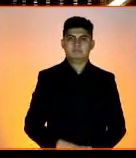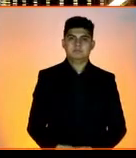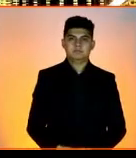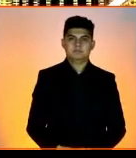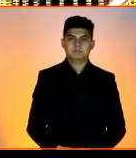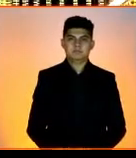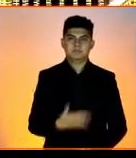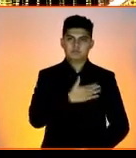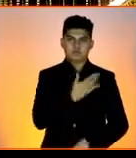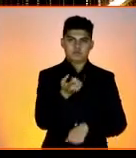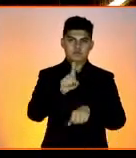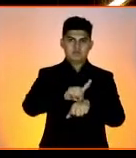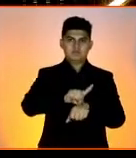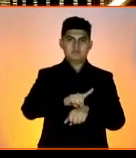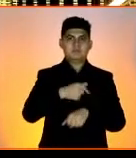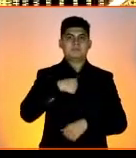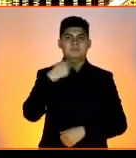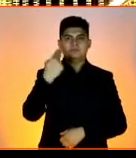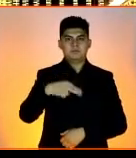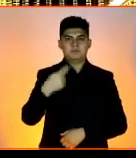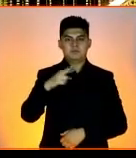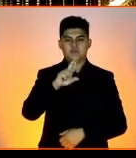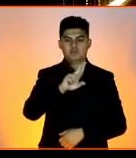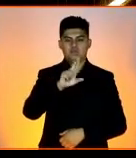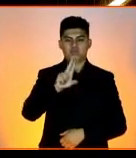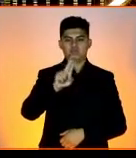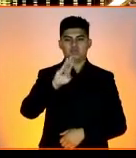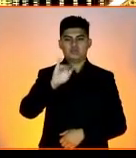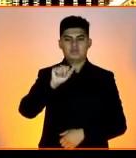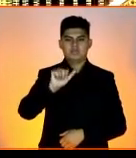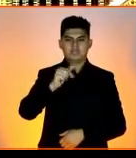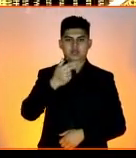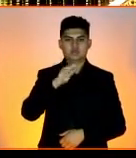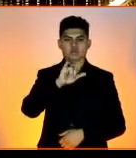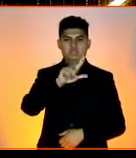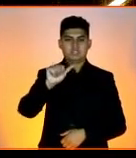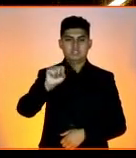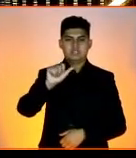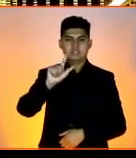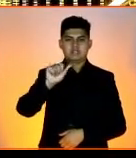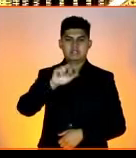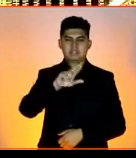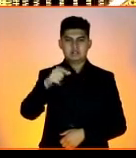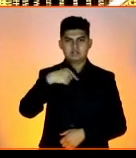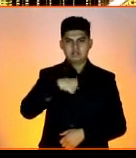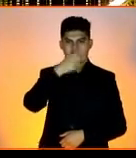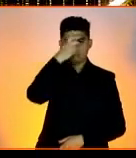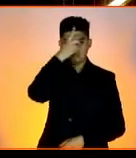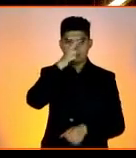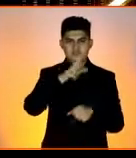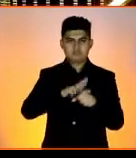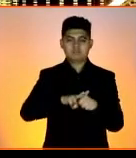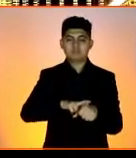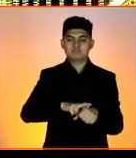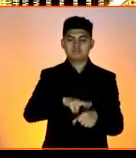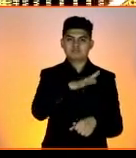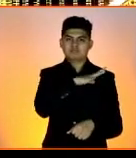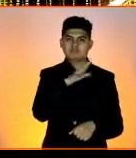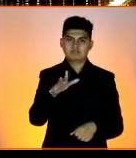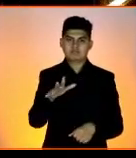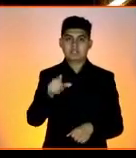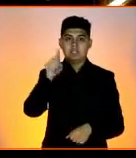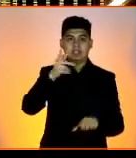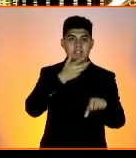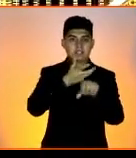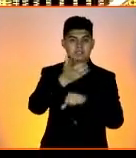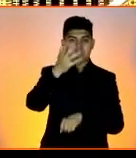Buen día, mi nombre es Rubén Cuellar Salazar. Soy director general del MRO Estado